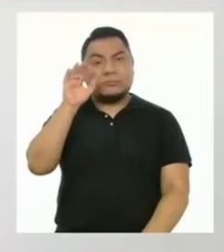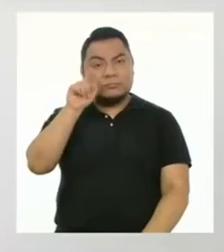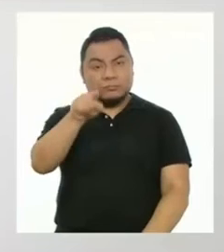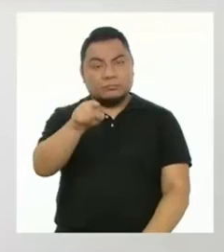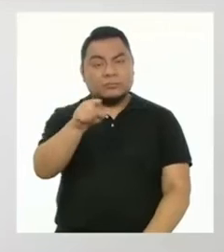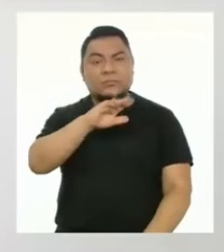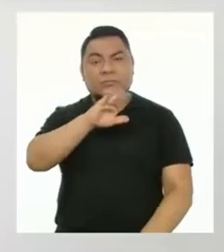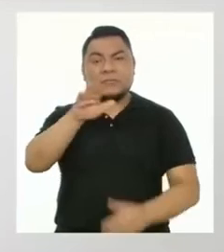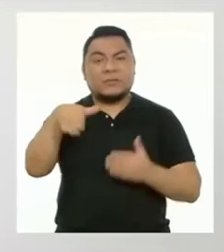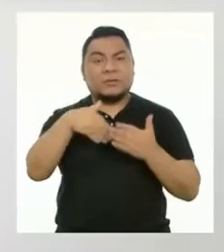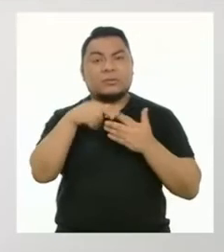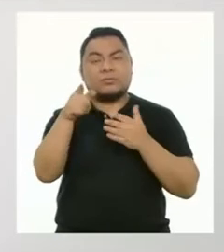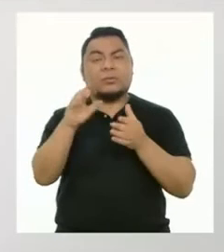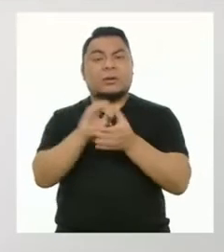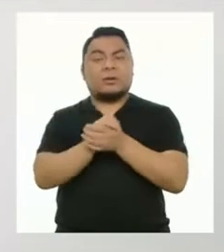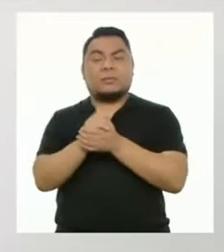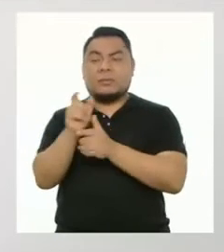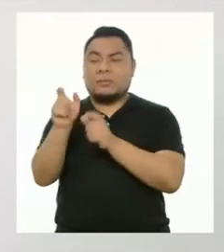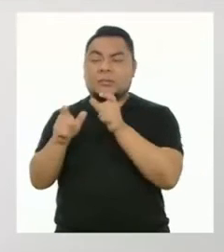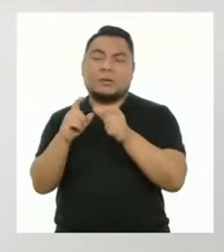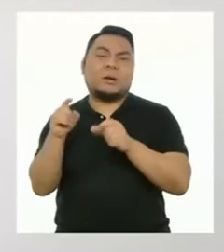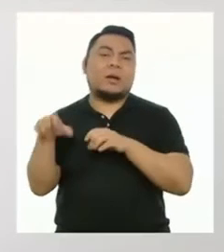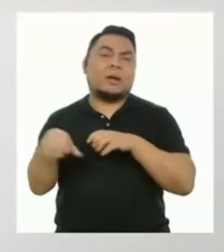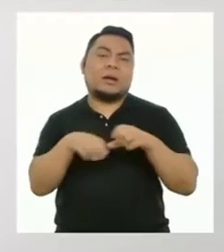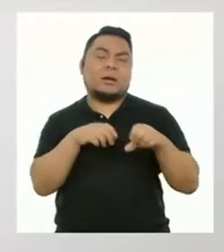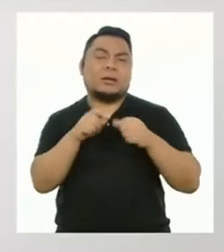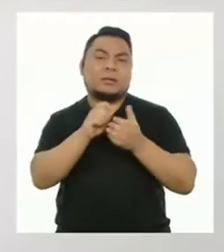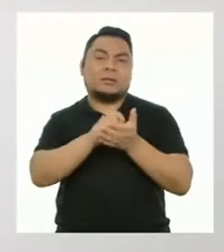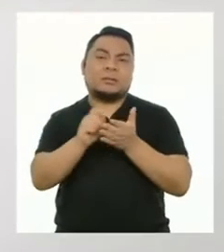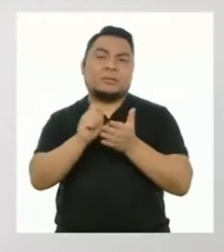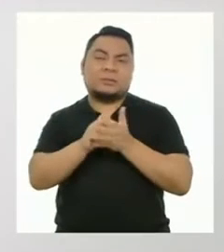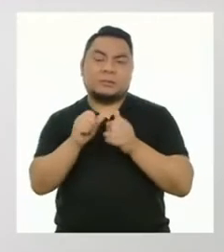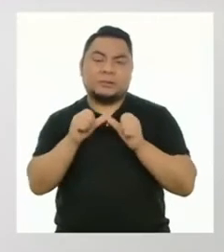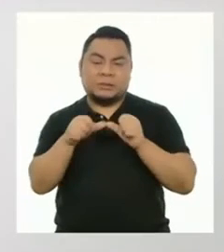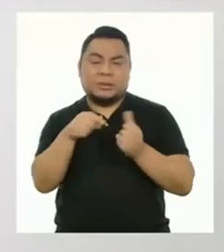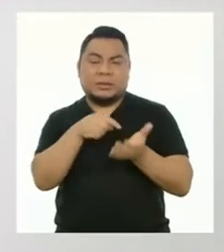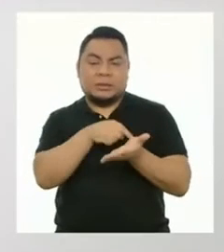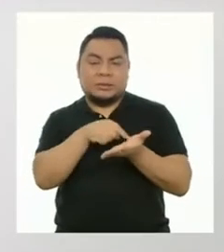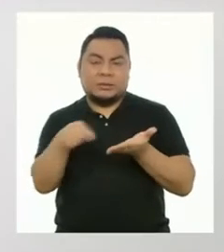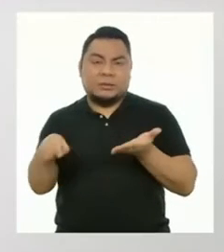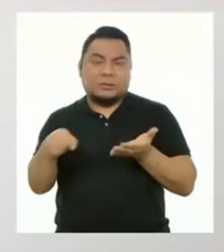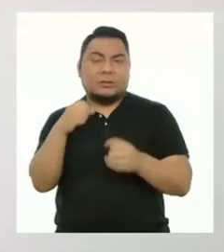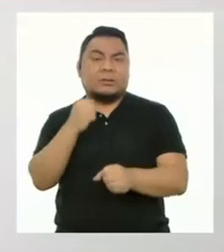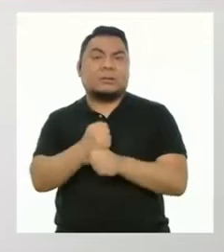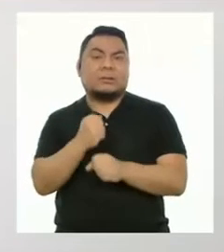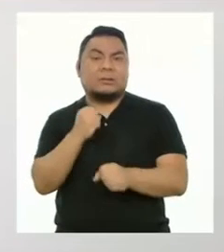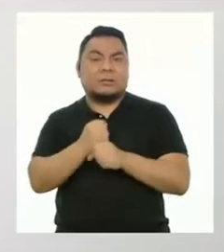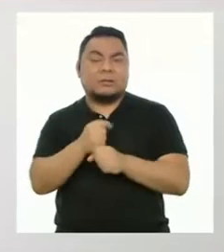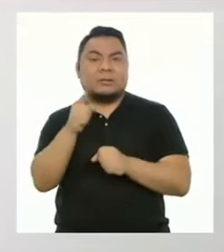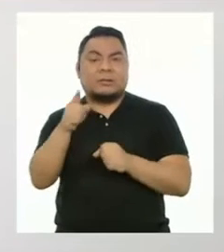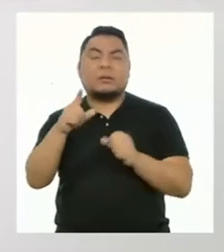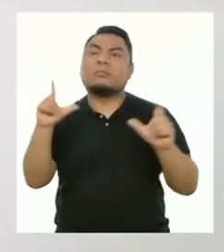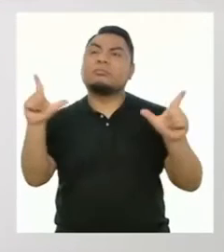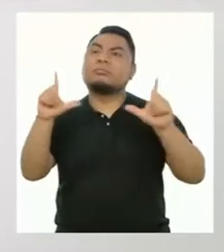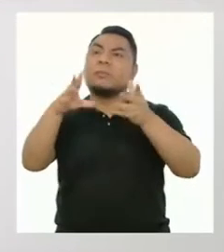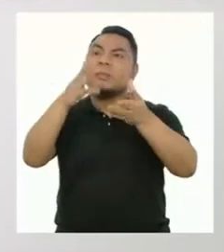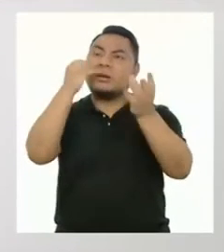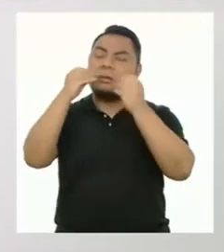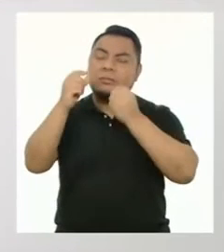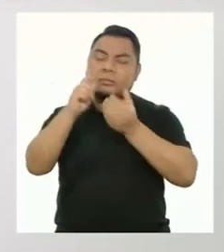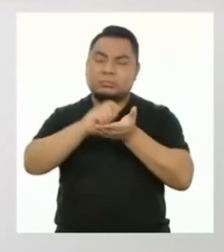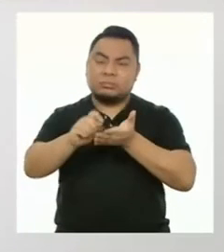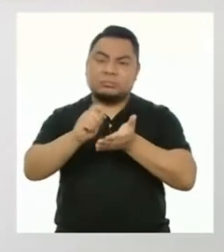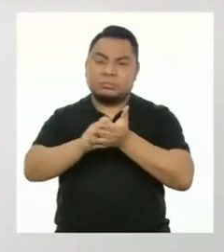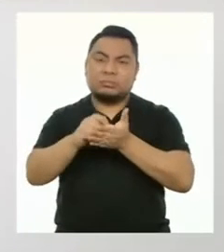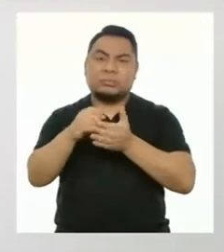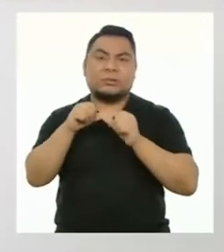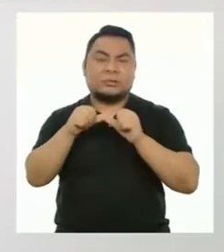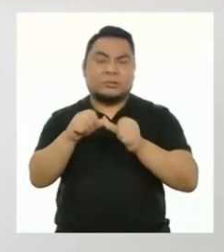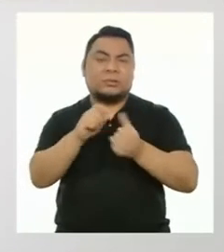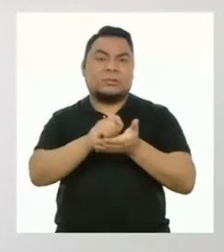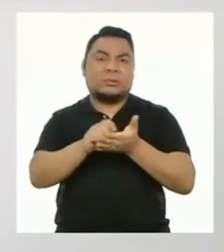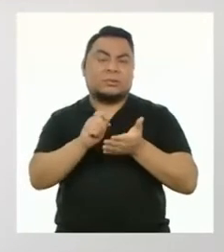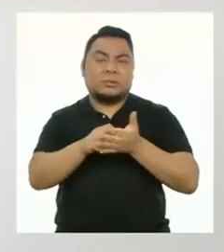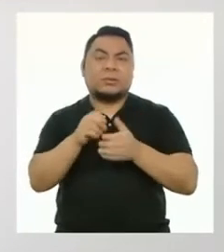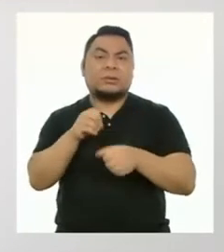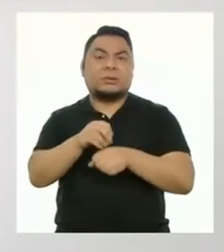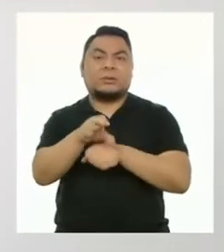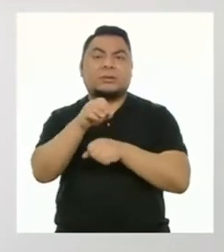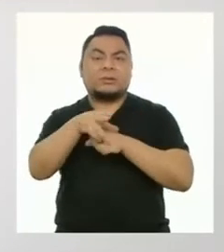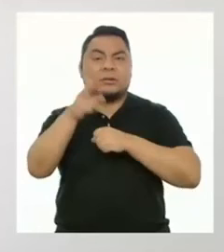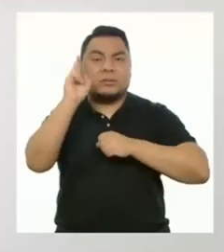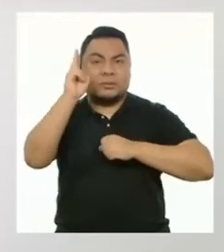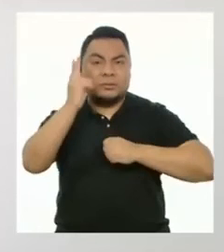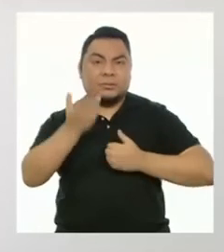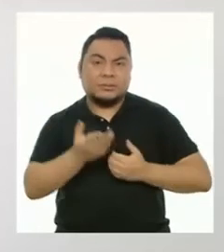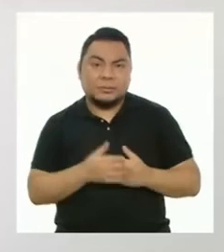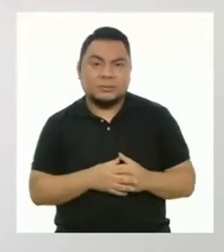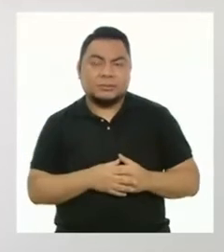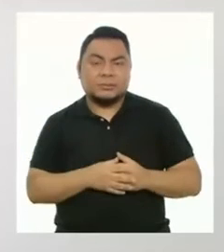tú y todos tus compañeros realicen los productos durante la semana que se trabajan en el programa o según las indicaciones del